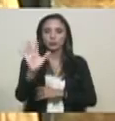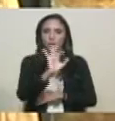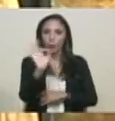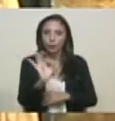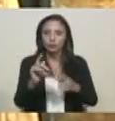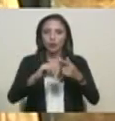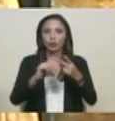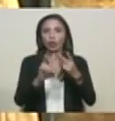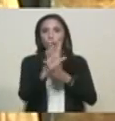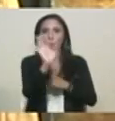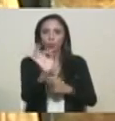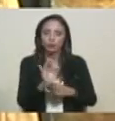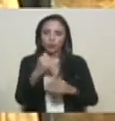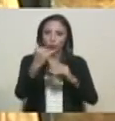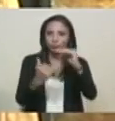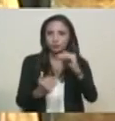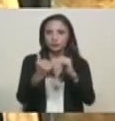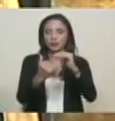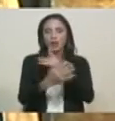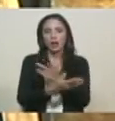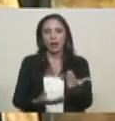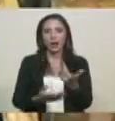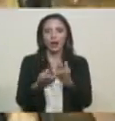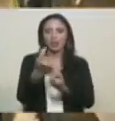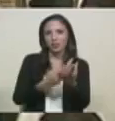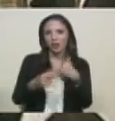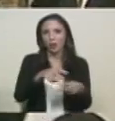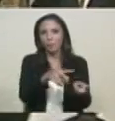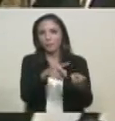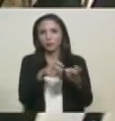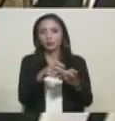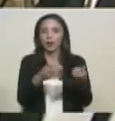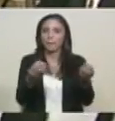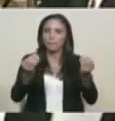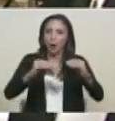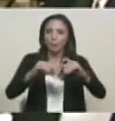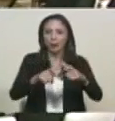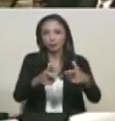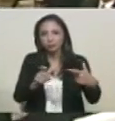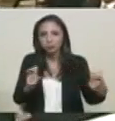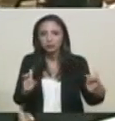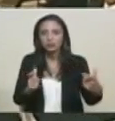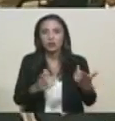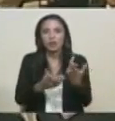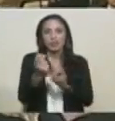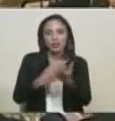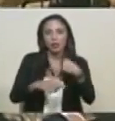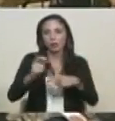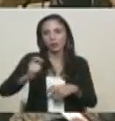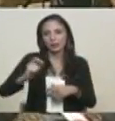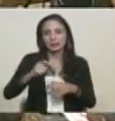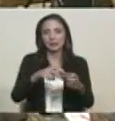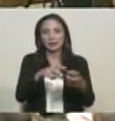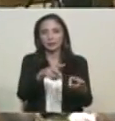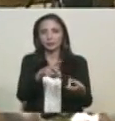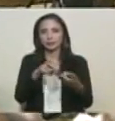% y el 2%. Esto nos va a dar una recaudación más amplia y sana, necesaria.